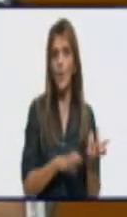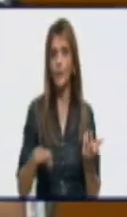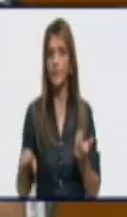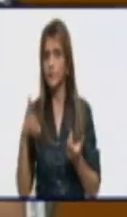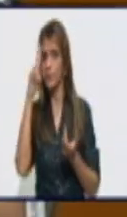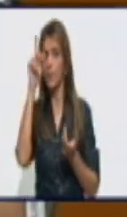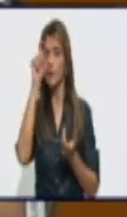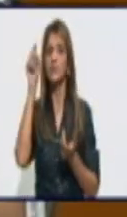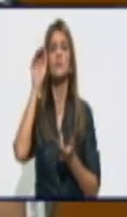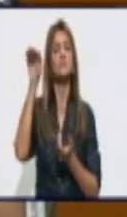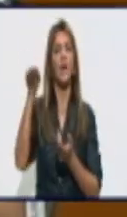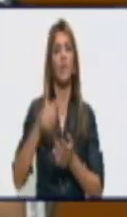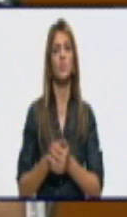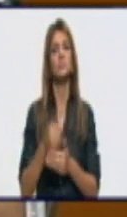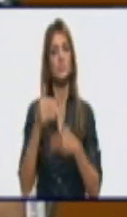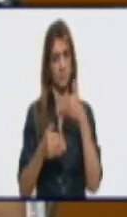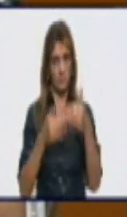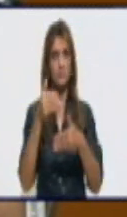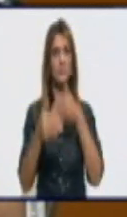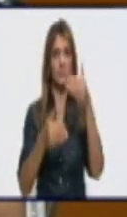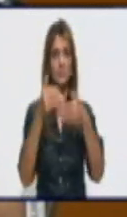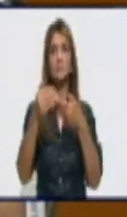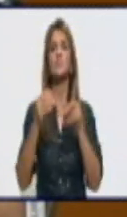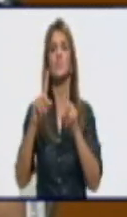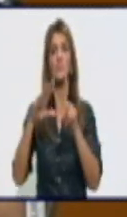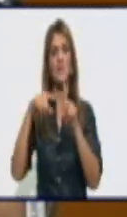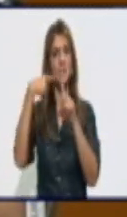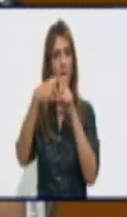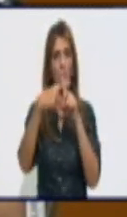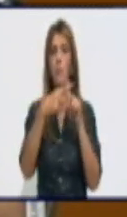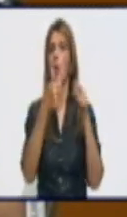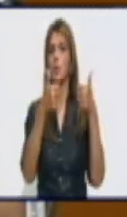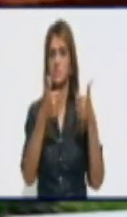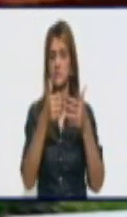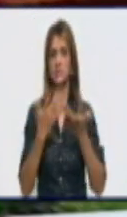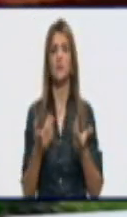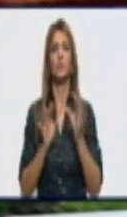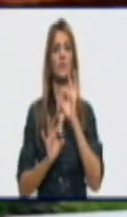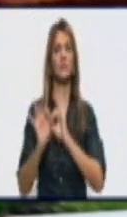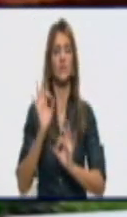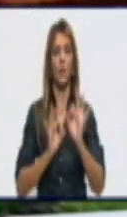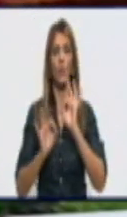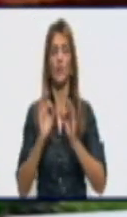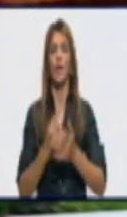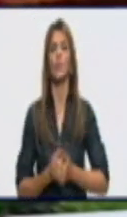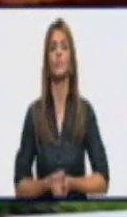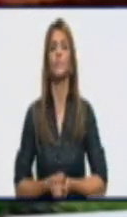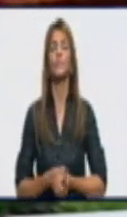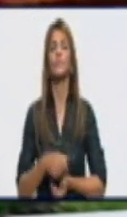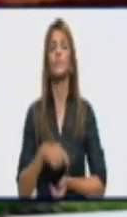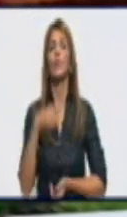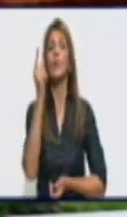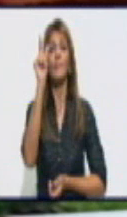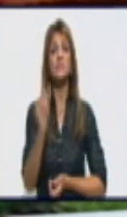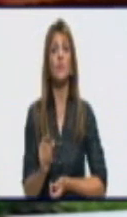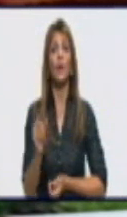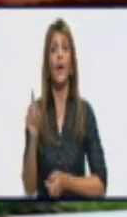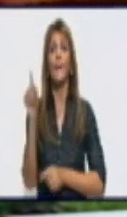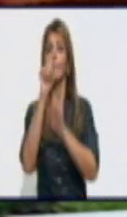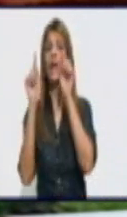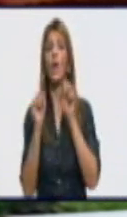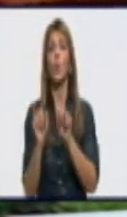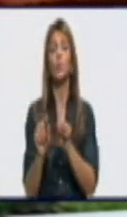Evolucionando satisfactoriamente, estable todo y de cuidado. Bueno, una televidente pregunta, o un televidente pregunta, que para